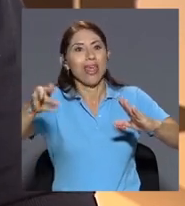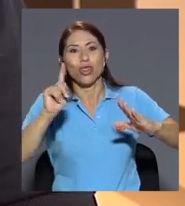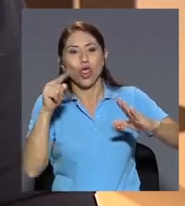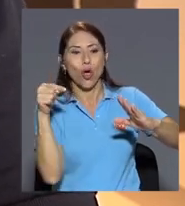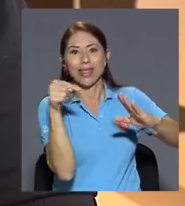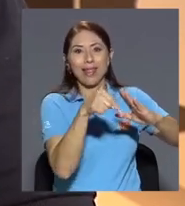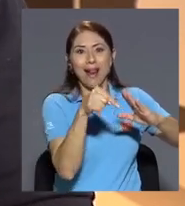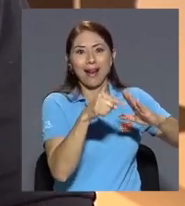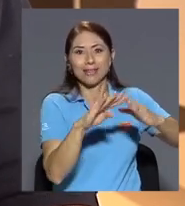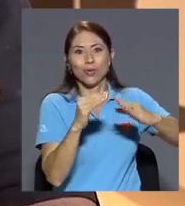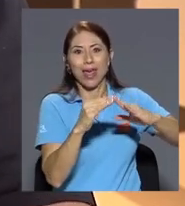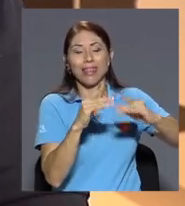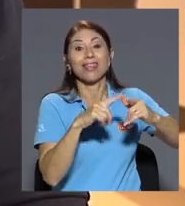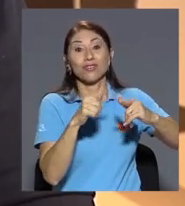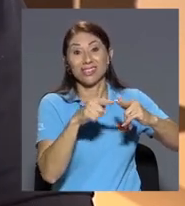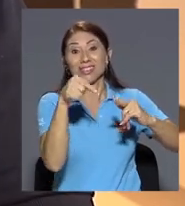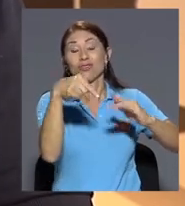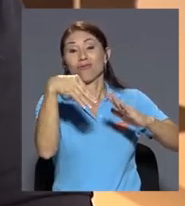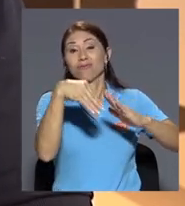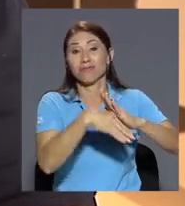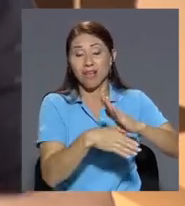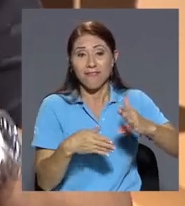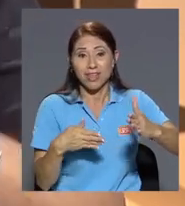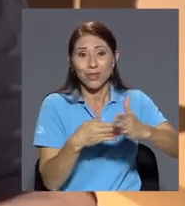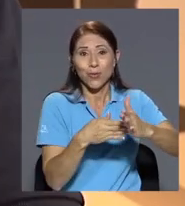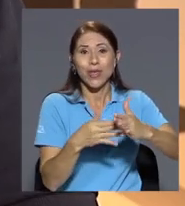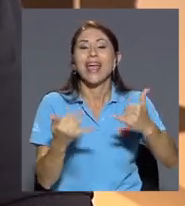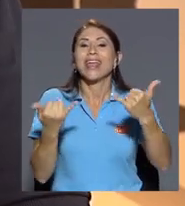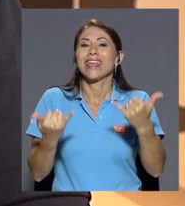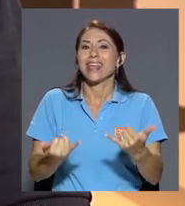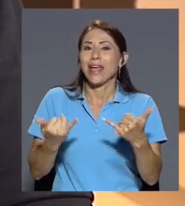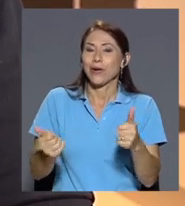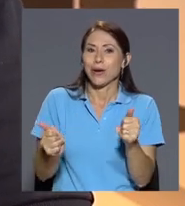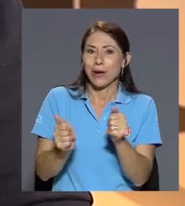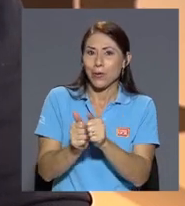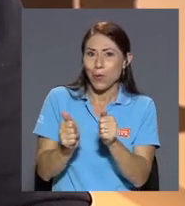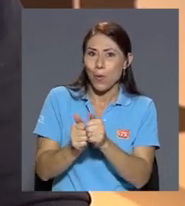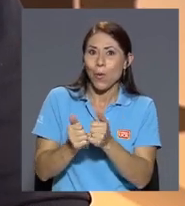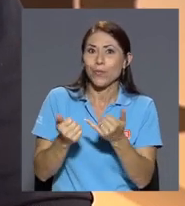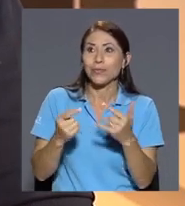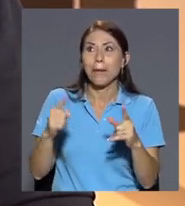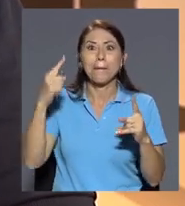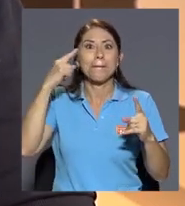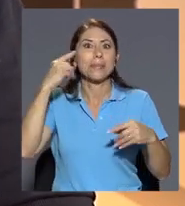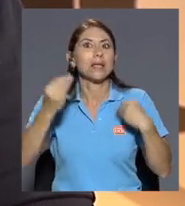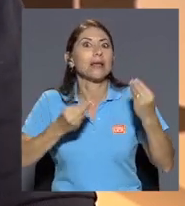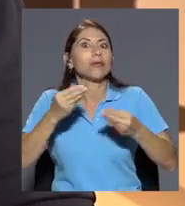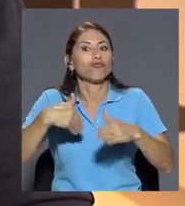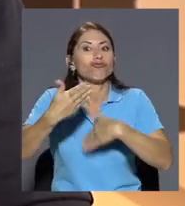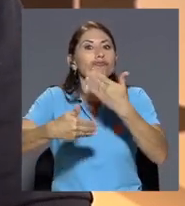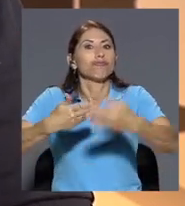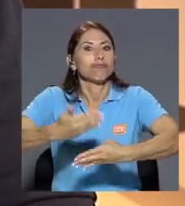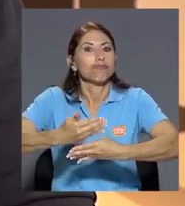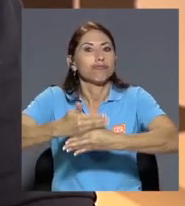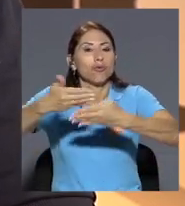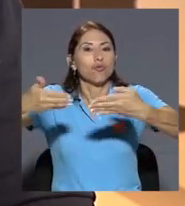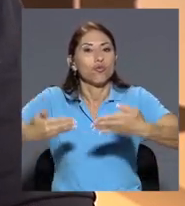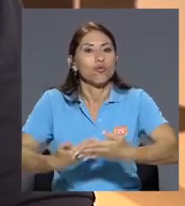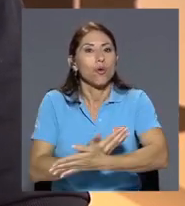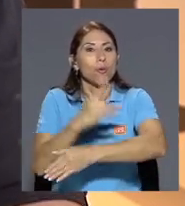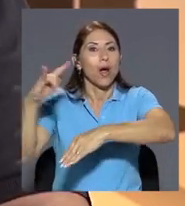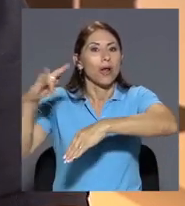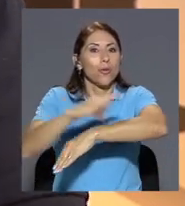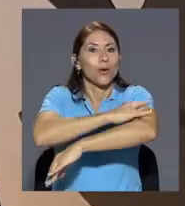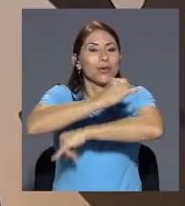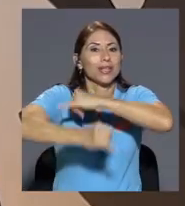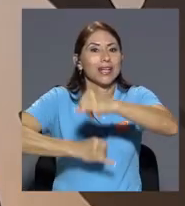y ahora con la proximidad del atendimiento de la fascinación aeroportuaria del nuevo aeropuerto internacional metropolitano de